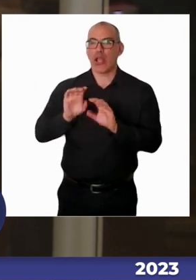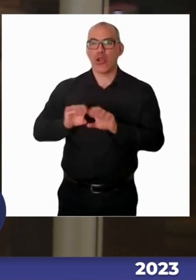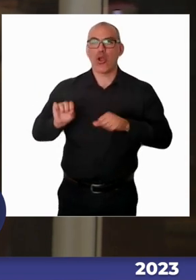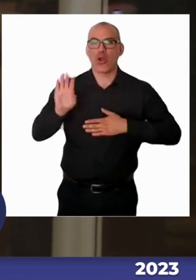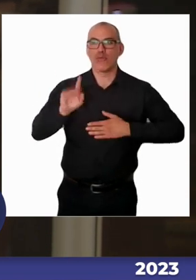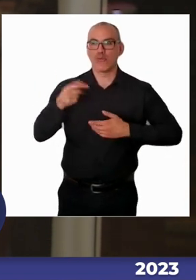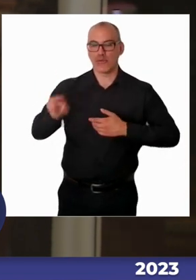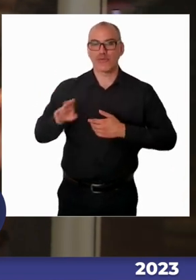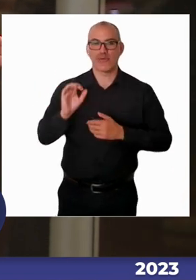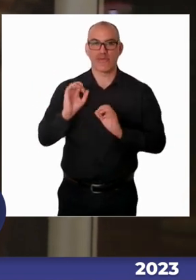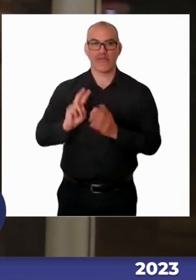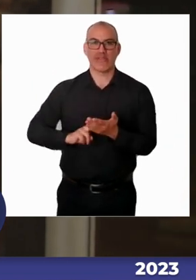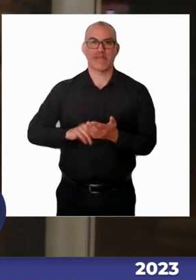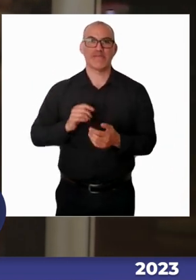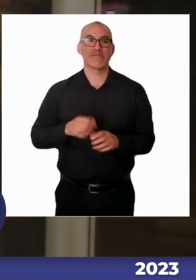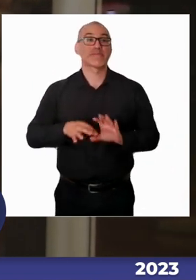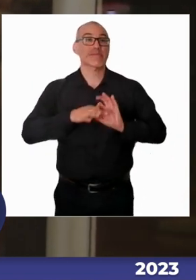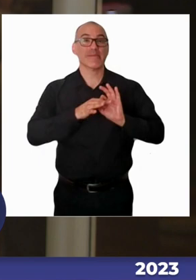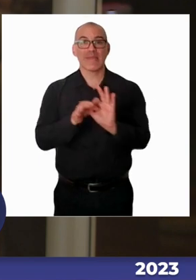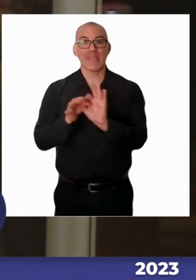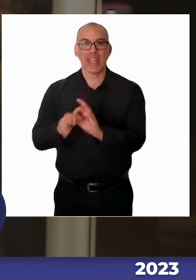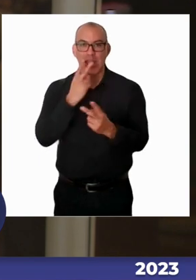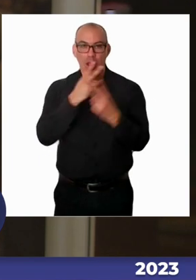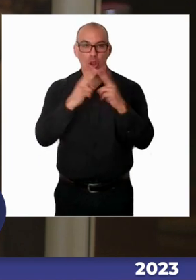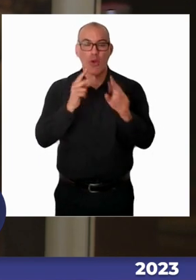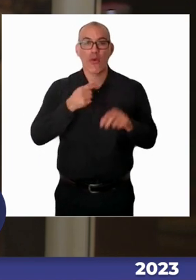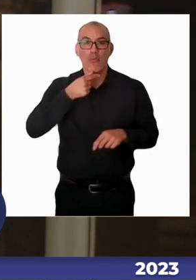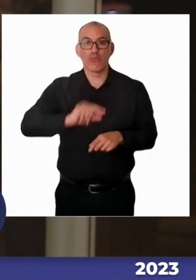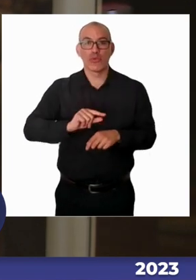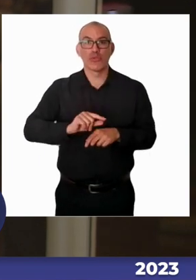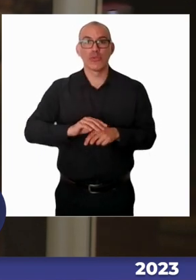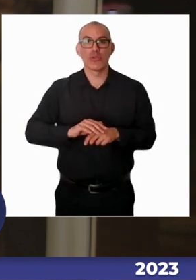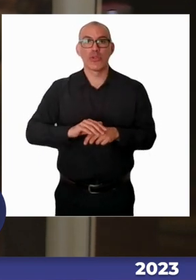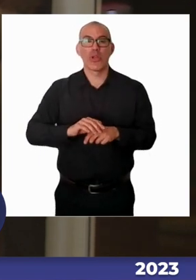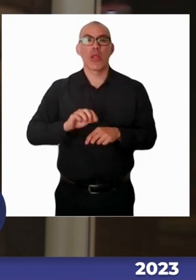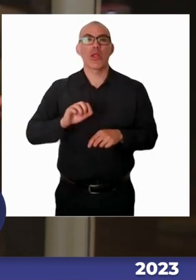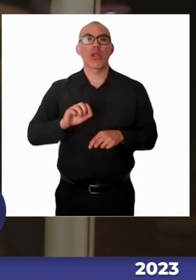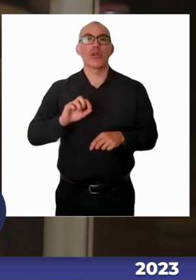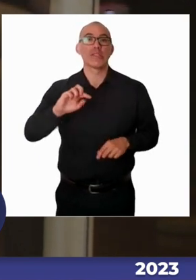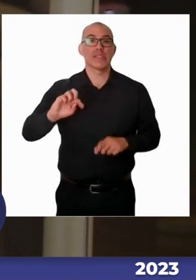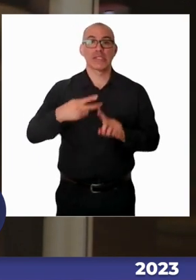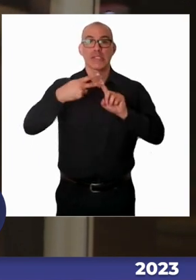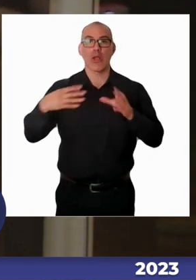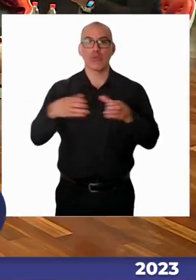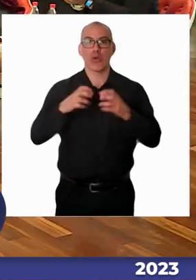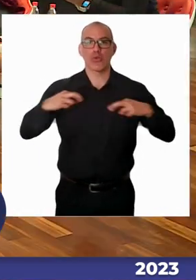Muchísimas gracias, que hemos liberado. Nos vemos en un ratito más con el panel 2 para hablar sobre educación superior.